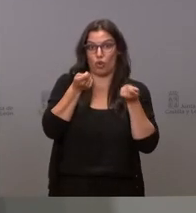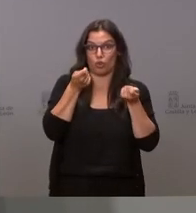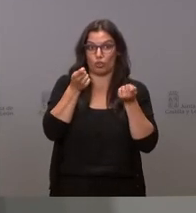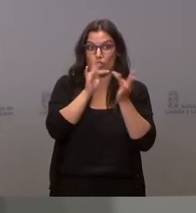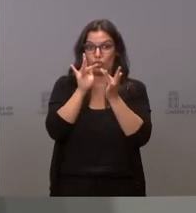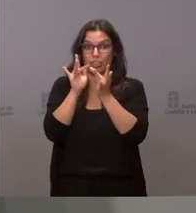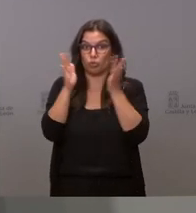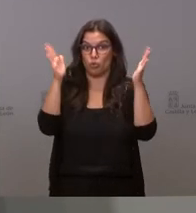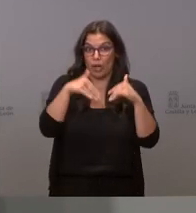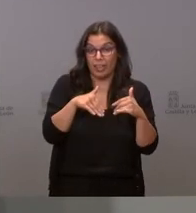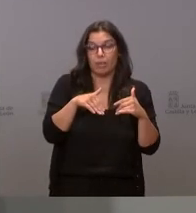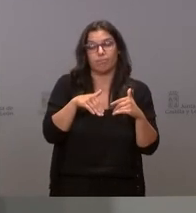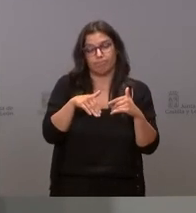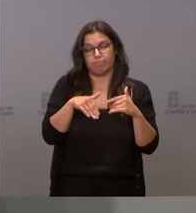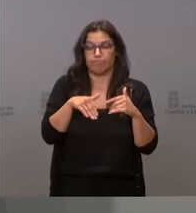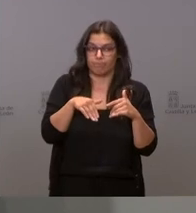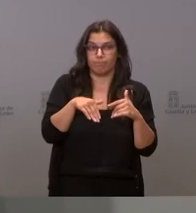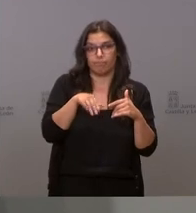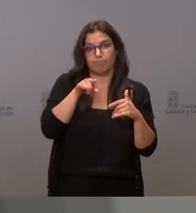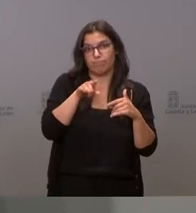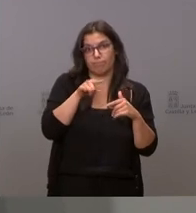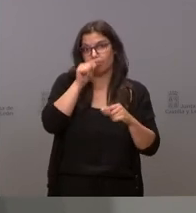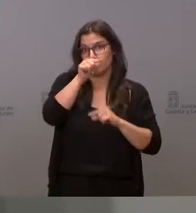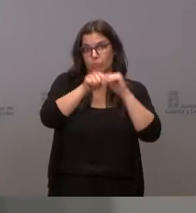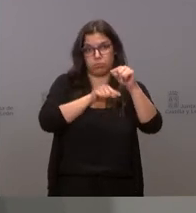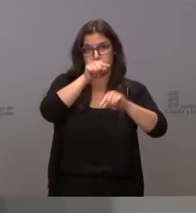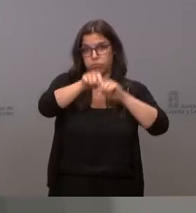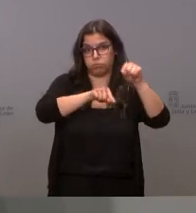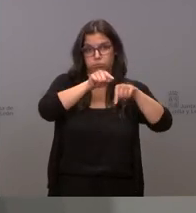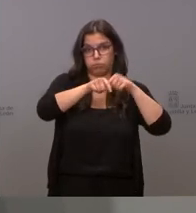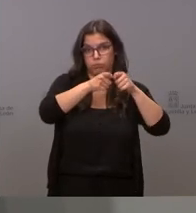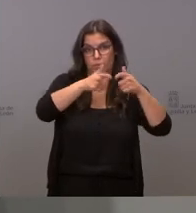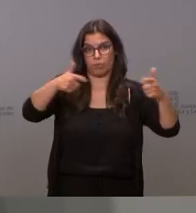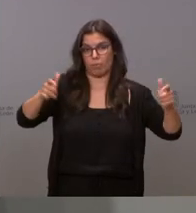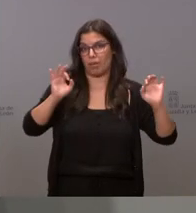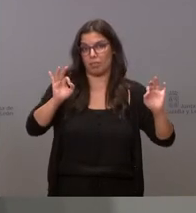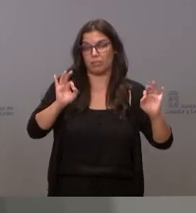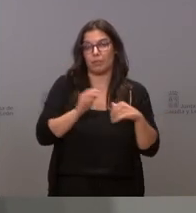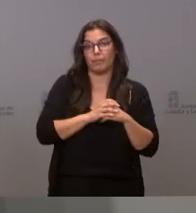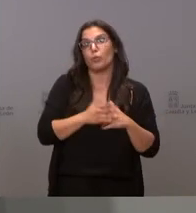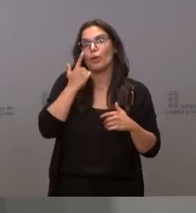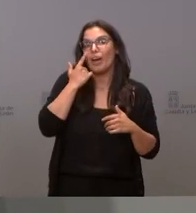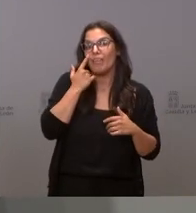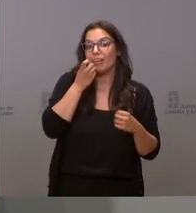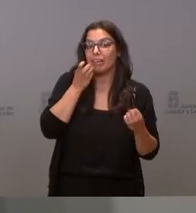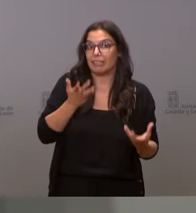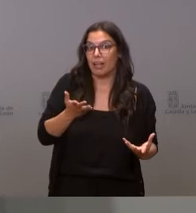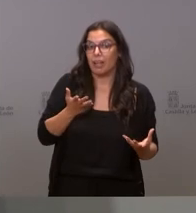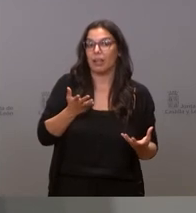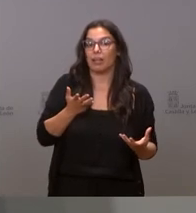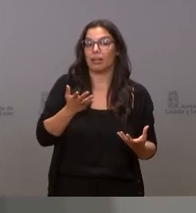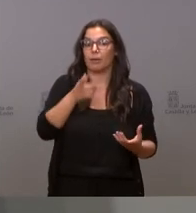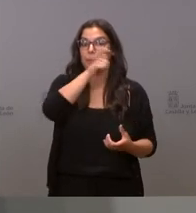contacto social esto va a seguir creciendo por tanto vamos a ver cómo reacciona nuestra